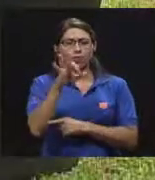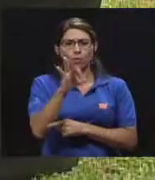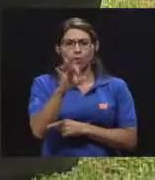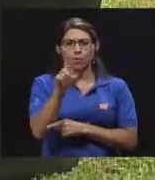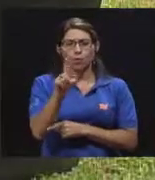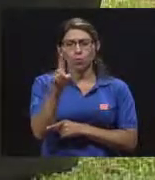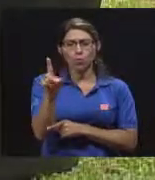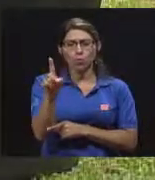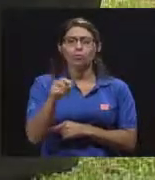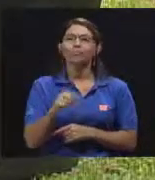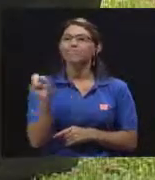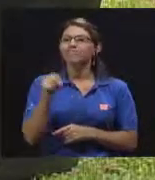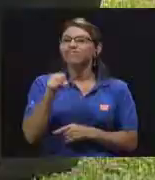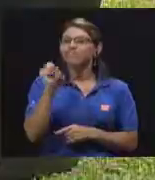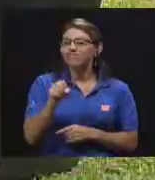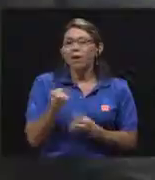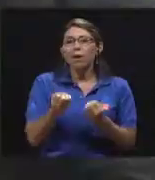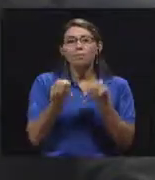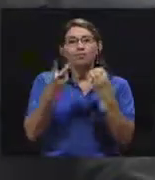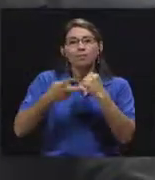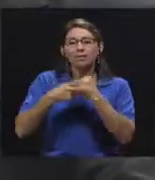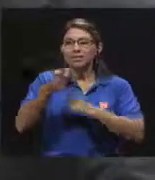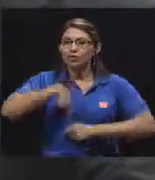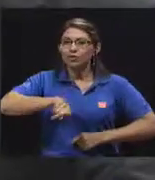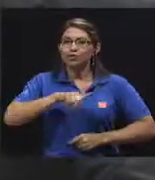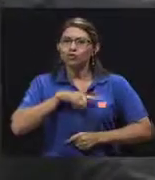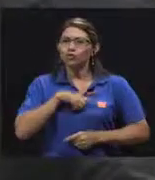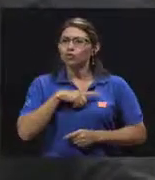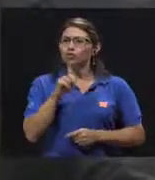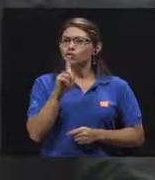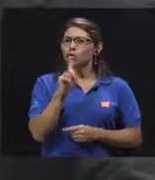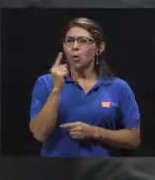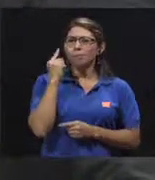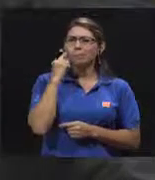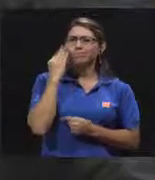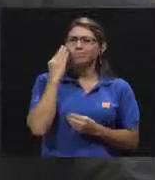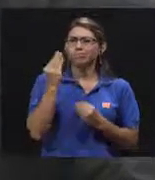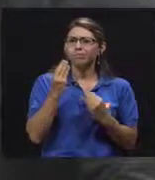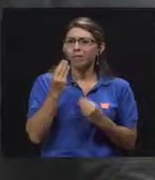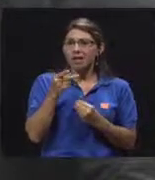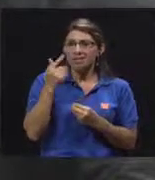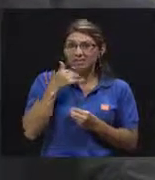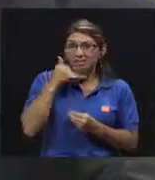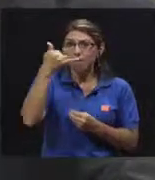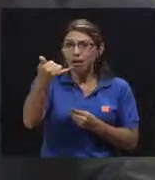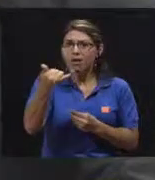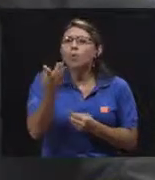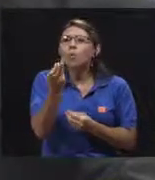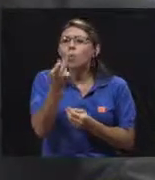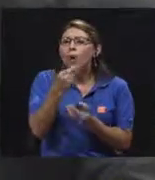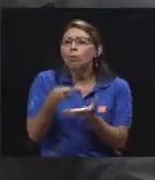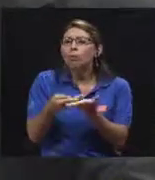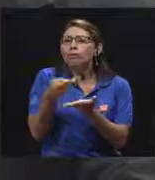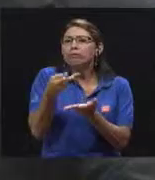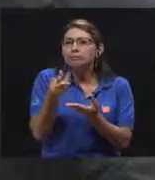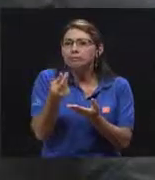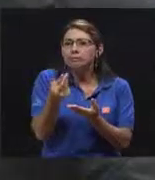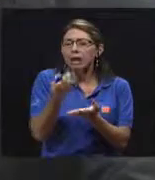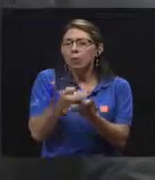emergencia 911. Sí, María del Mar. Y es que muchas veces ni siquiera nos hemos preguntado cuánto cuesta eso, qué significado o qué peso